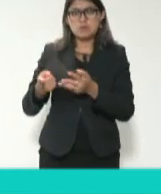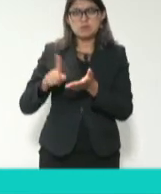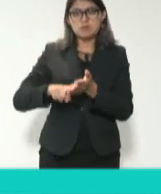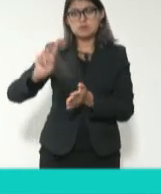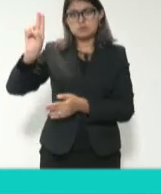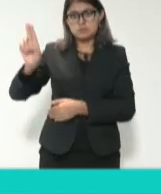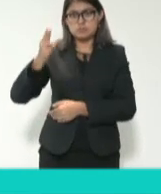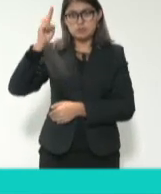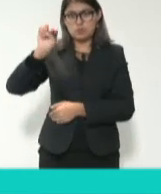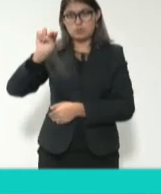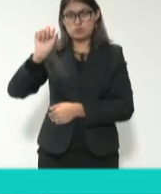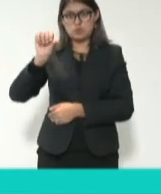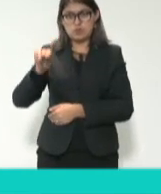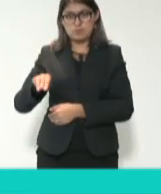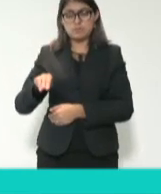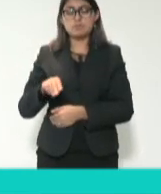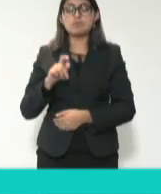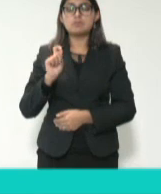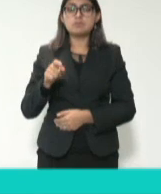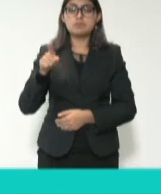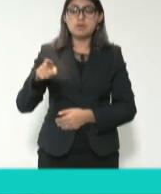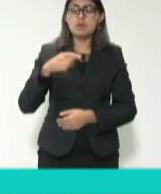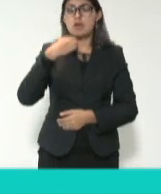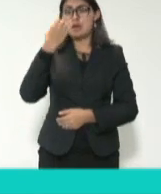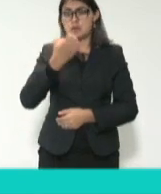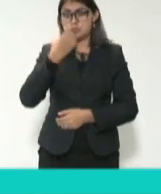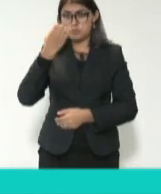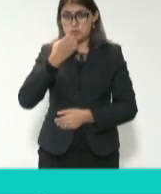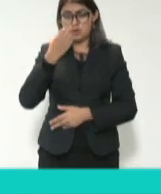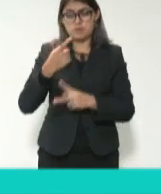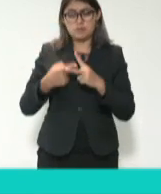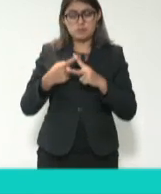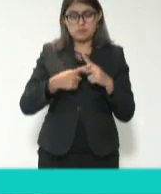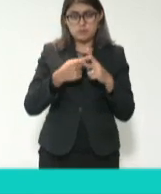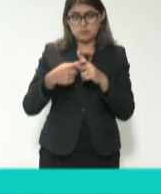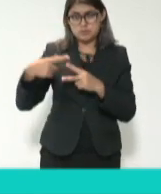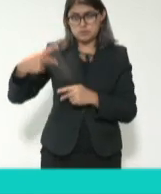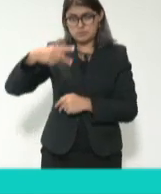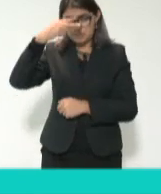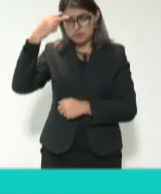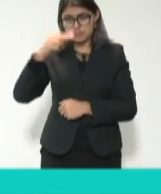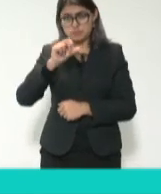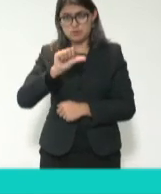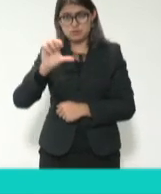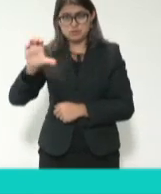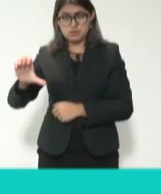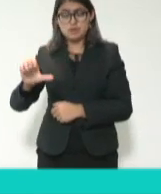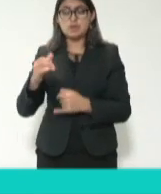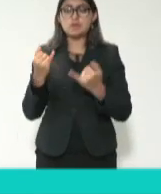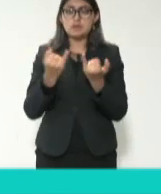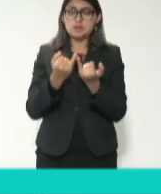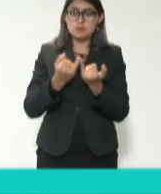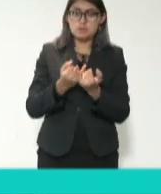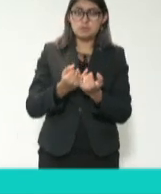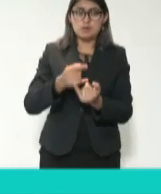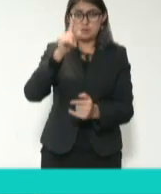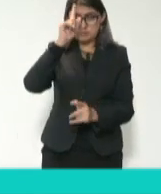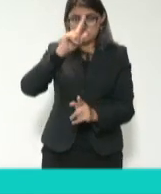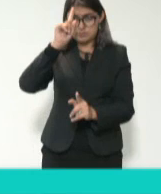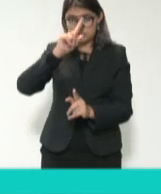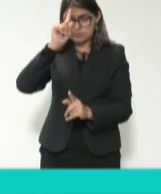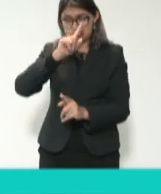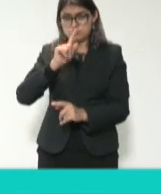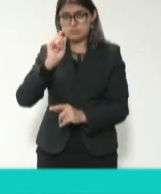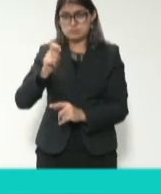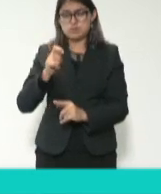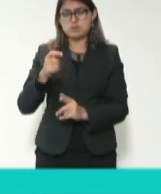ha sido presidenta del Colegio de Contadores Públicos de México AC y consultora internacional del Banco Mundial. Se ha